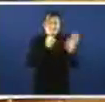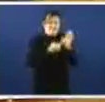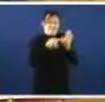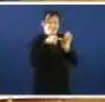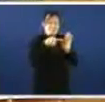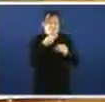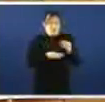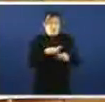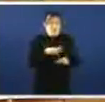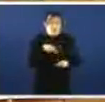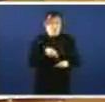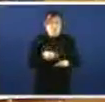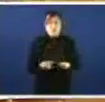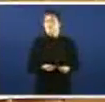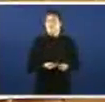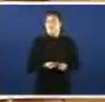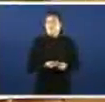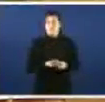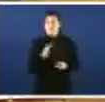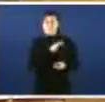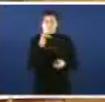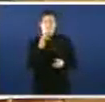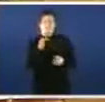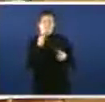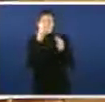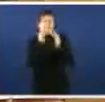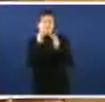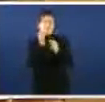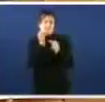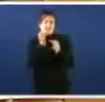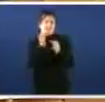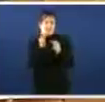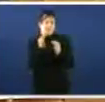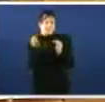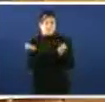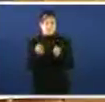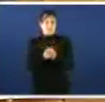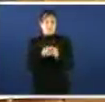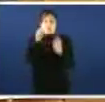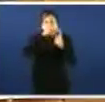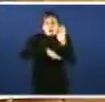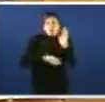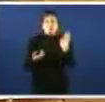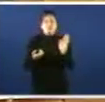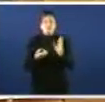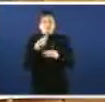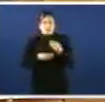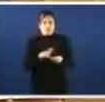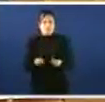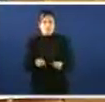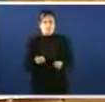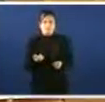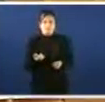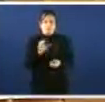mecánicamente incluso das directrices ou das pautas emanadas das institucións